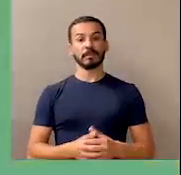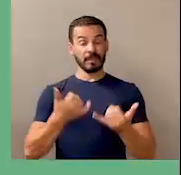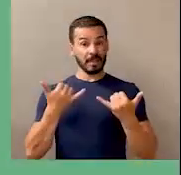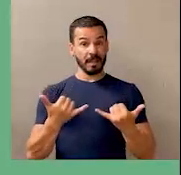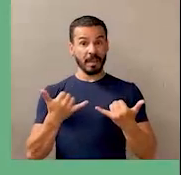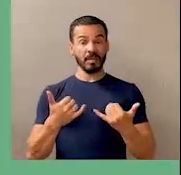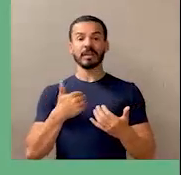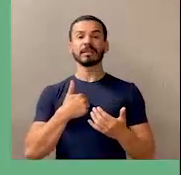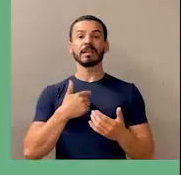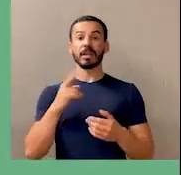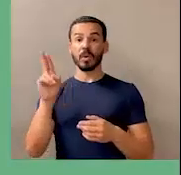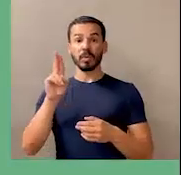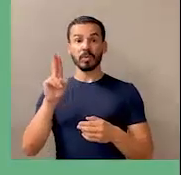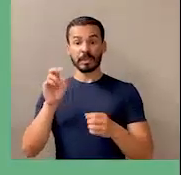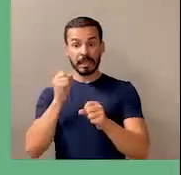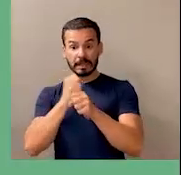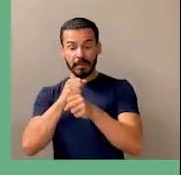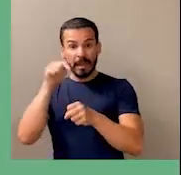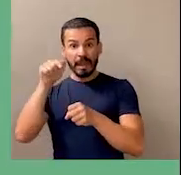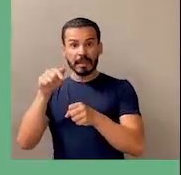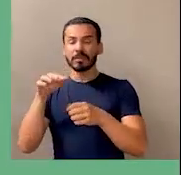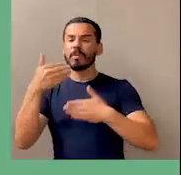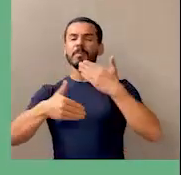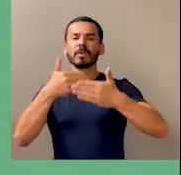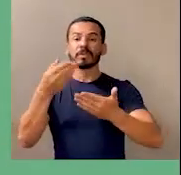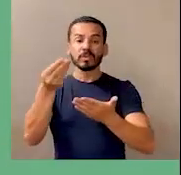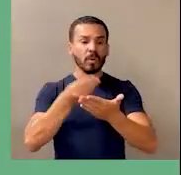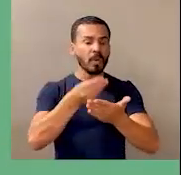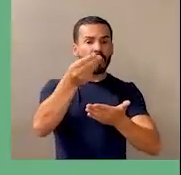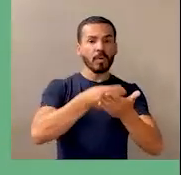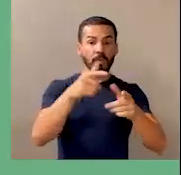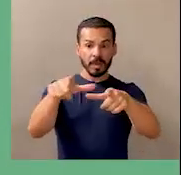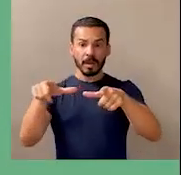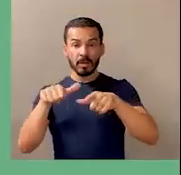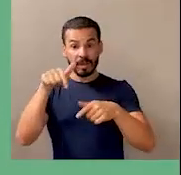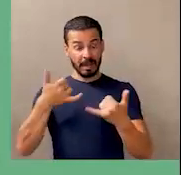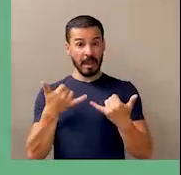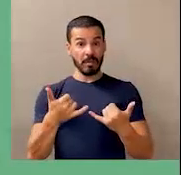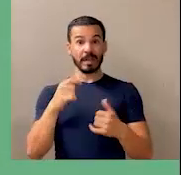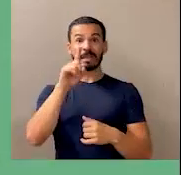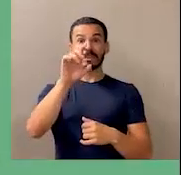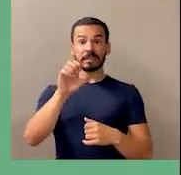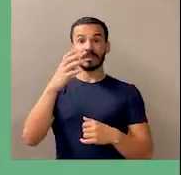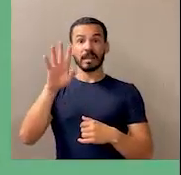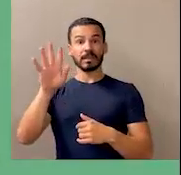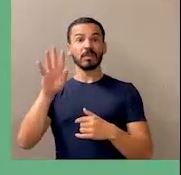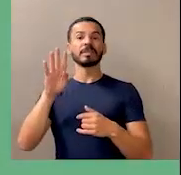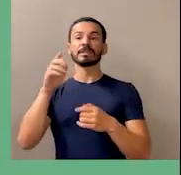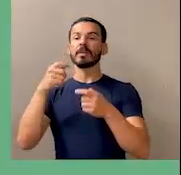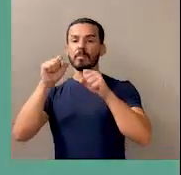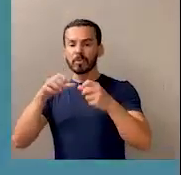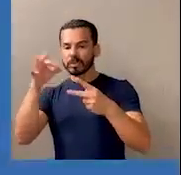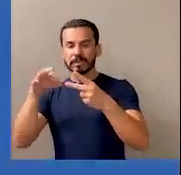Actualmente se cuenta con una unidad ejecutora que está en el proceso de compra de terrenos. En este momento hay 114 ofertas